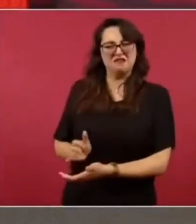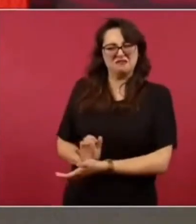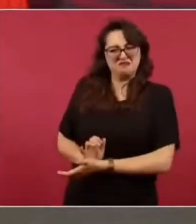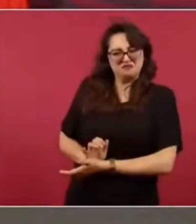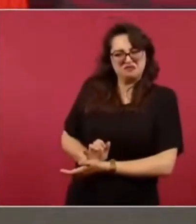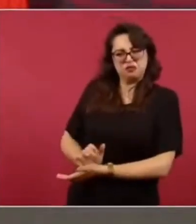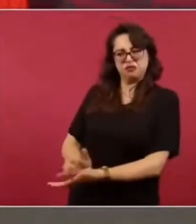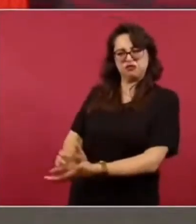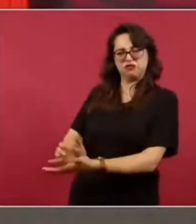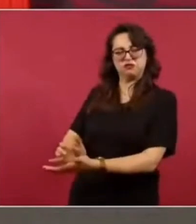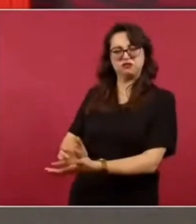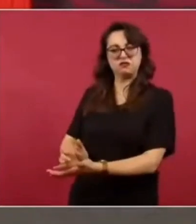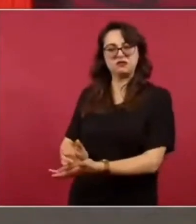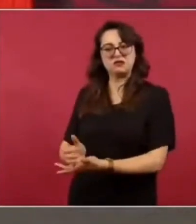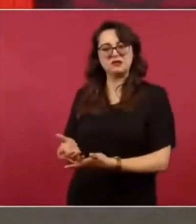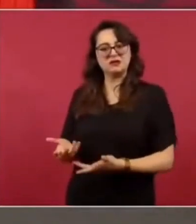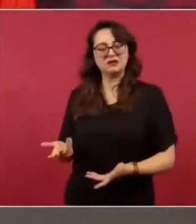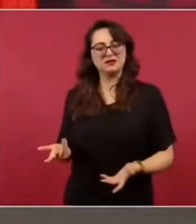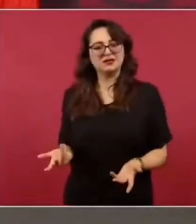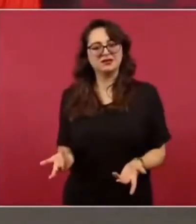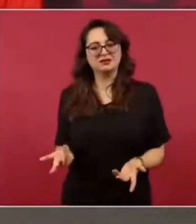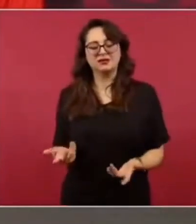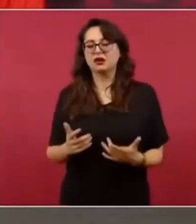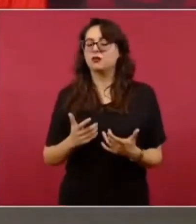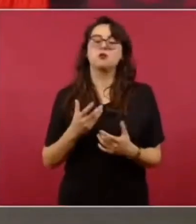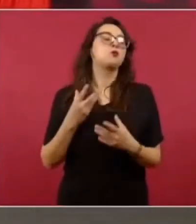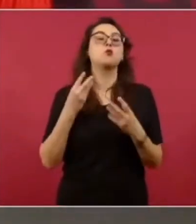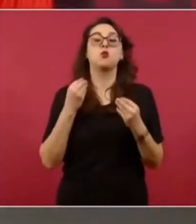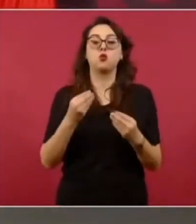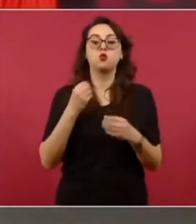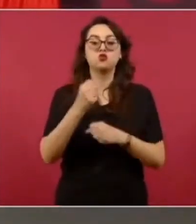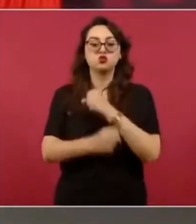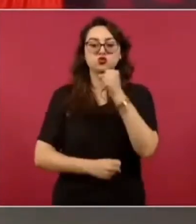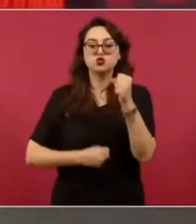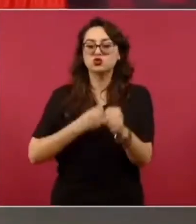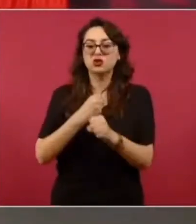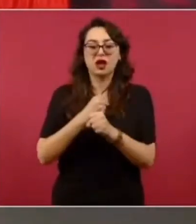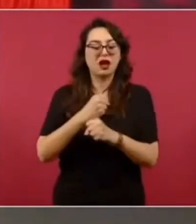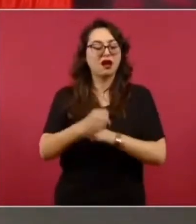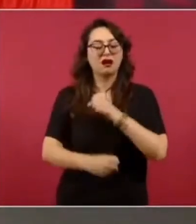Nuestro pueblo, nuestra nación ha sido saqueada